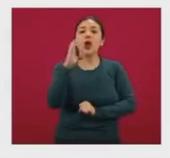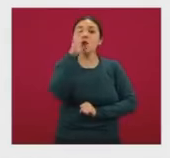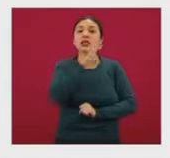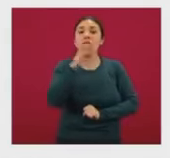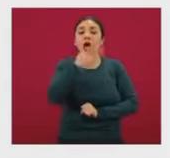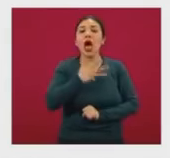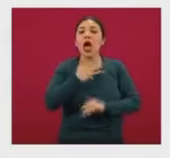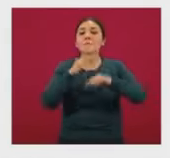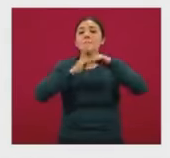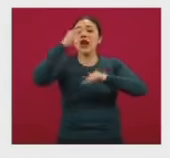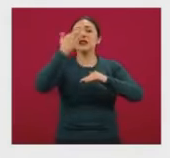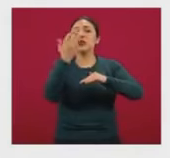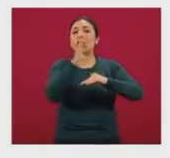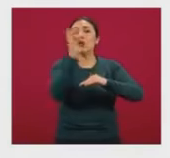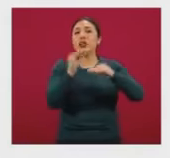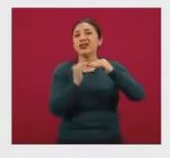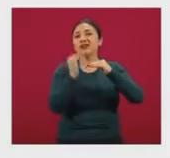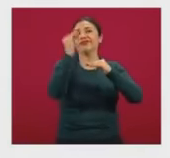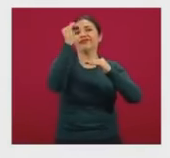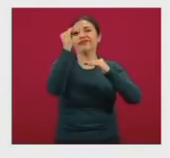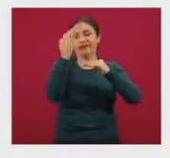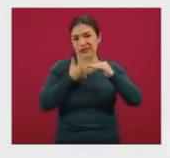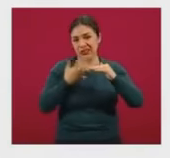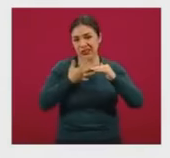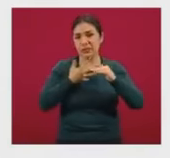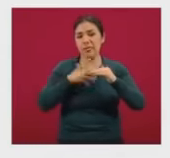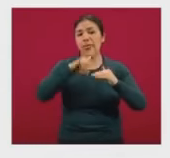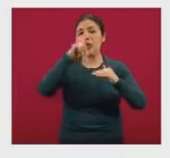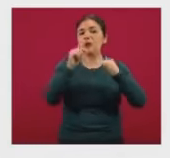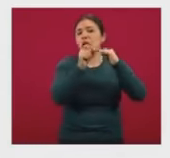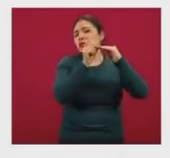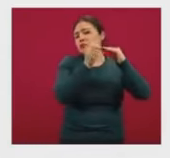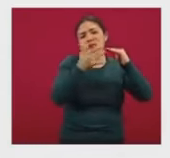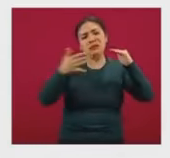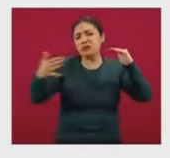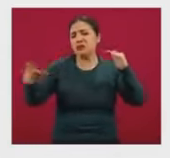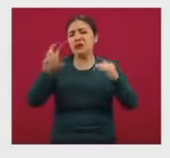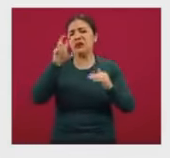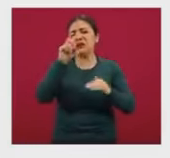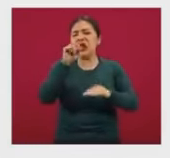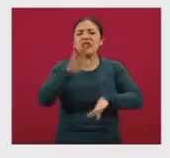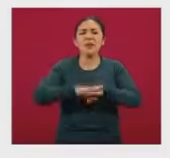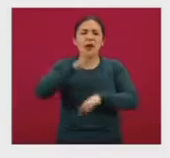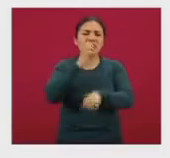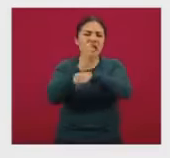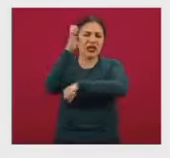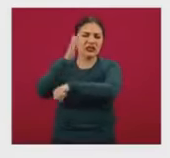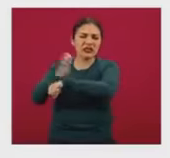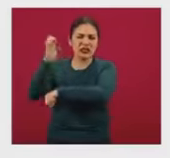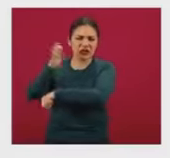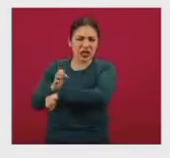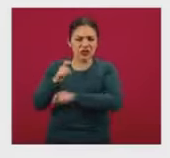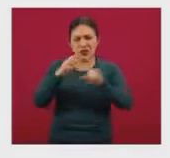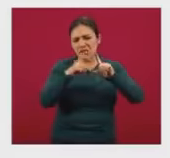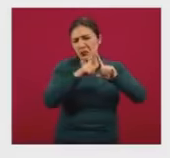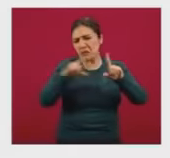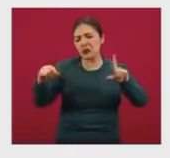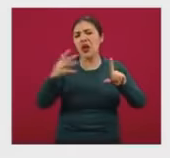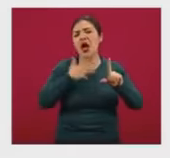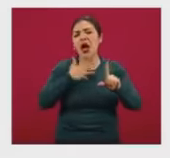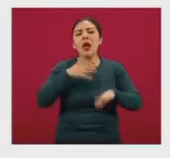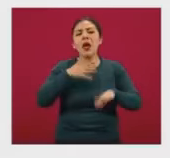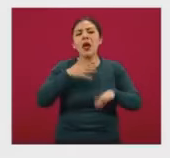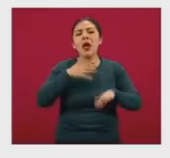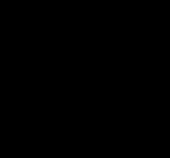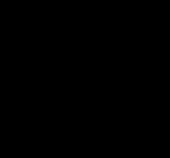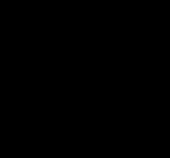encima del 50% de su ocupación. Después, todas las demás, las 30 entidades federativas restantes, tienen más